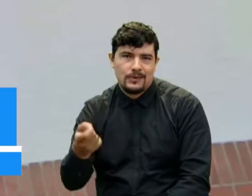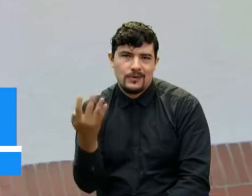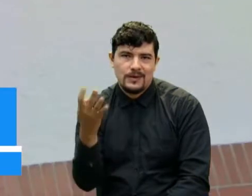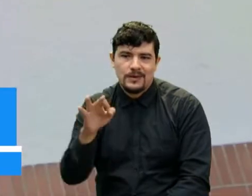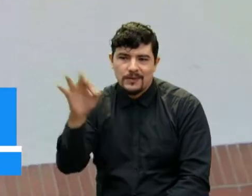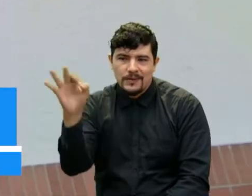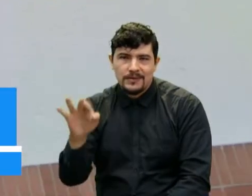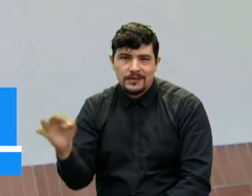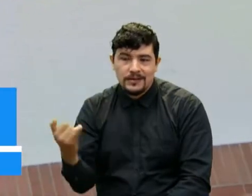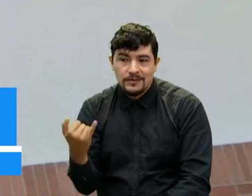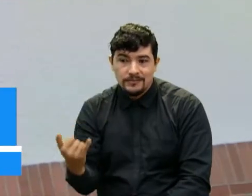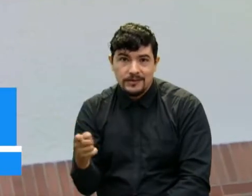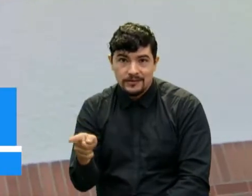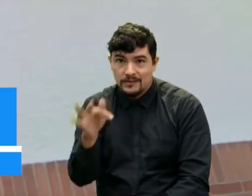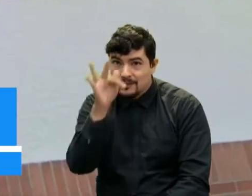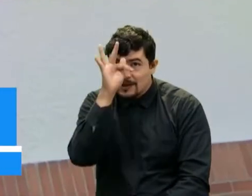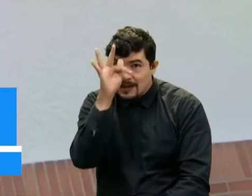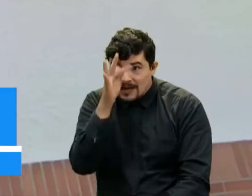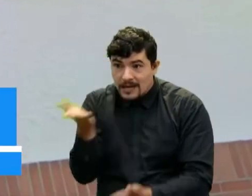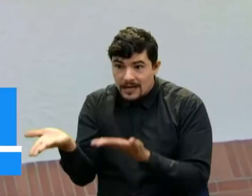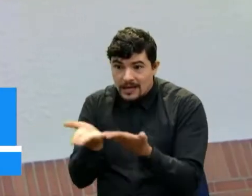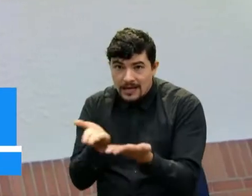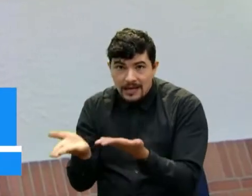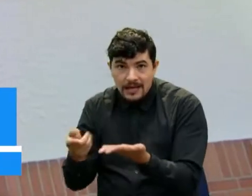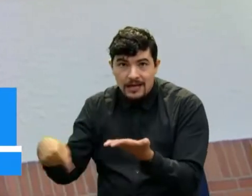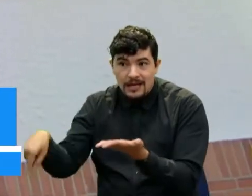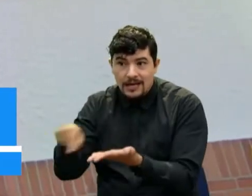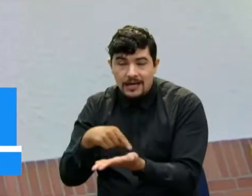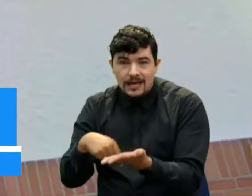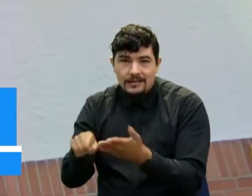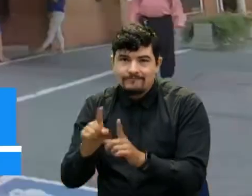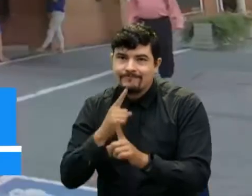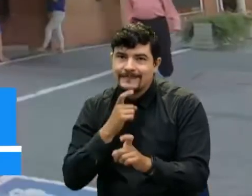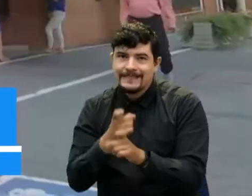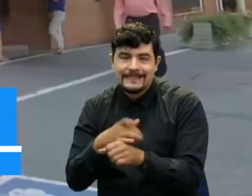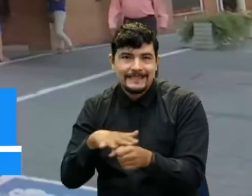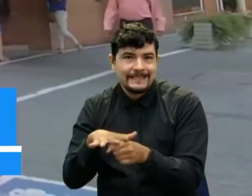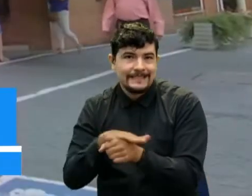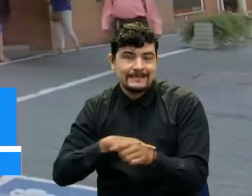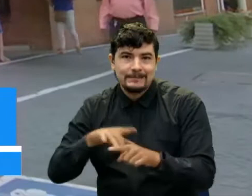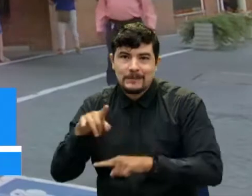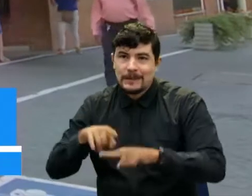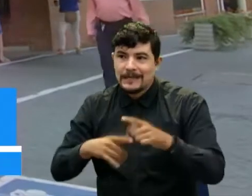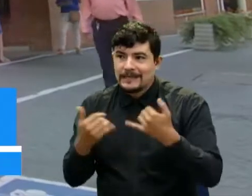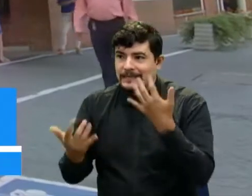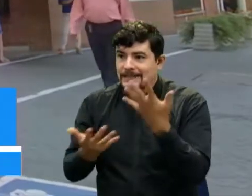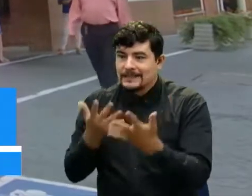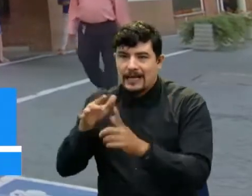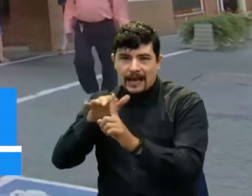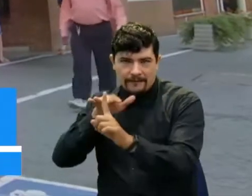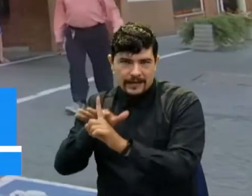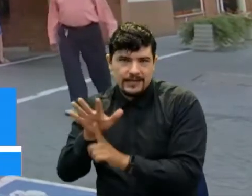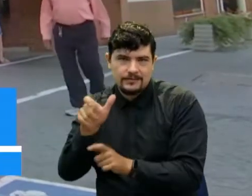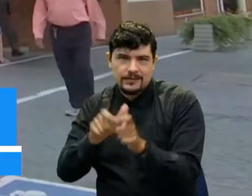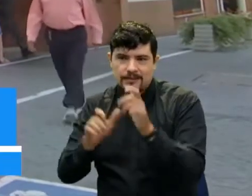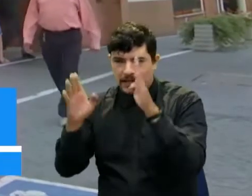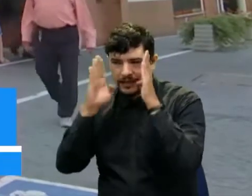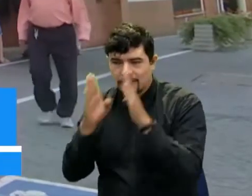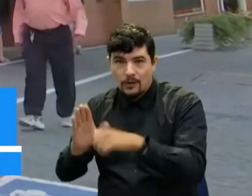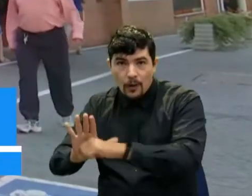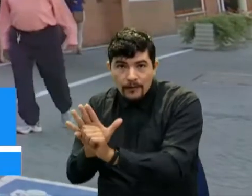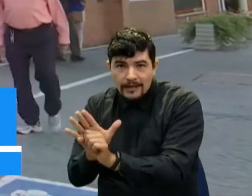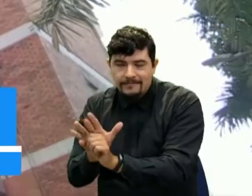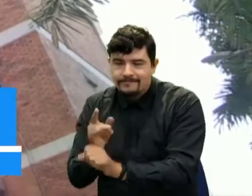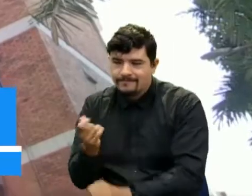reiteraron que los servicios hospitalarios y ambulatorios llegaron a niveles críticos, lo que afecta directamente la atención de pacientes COVID